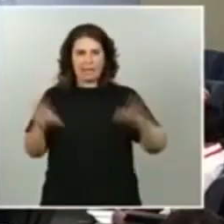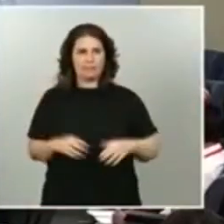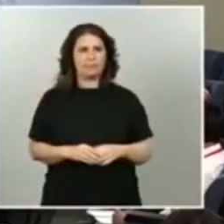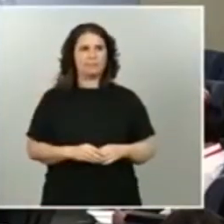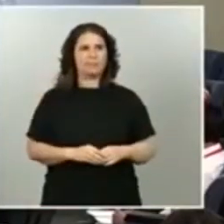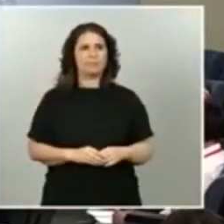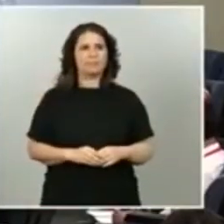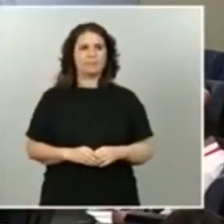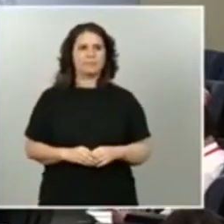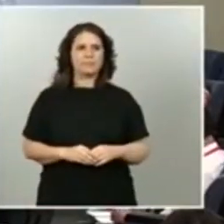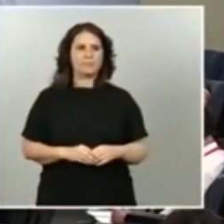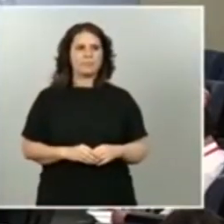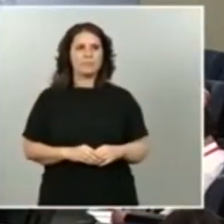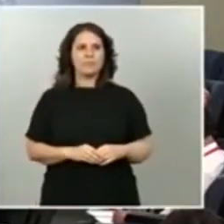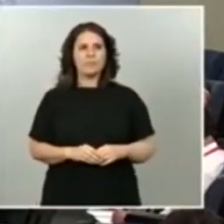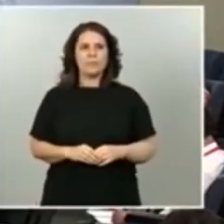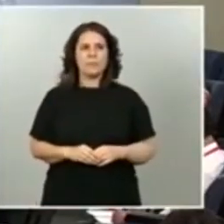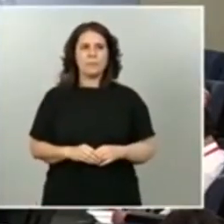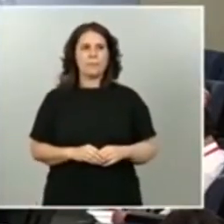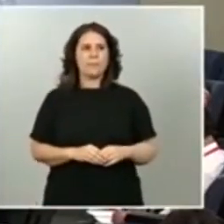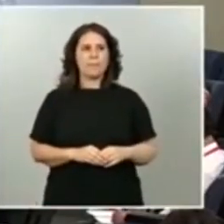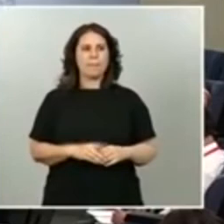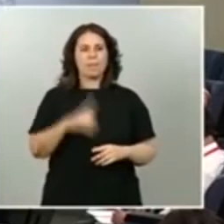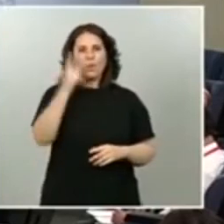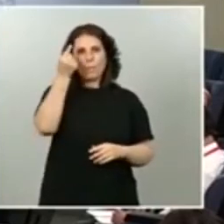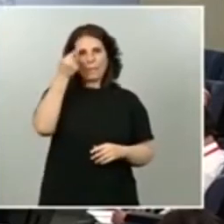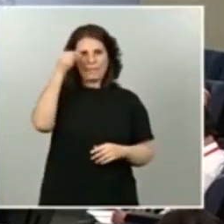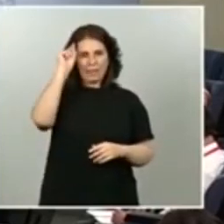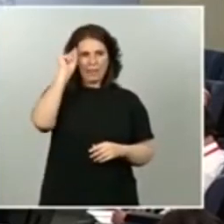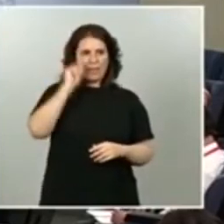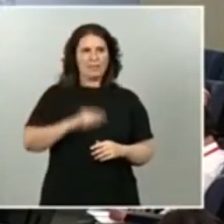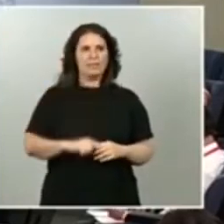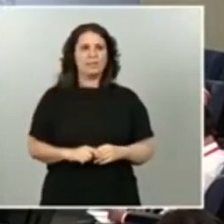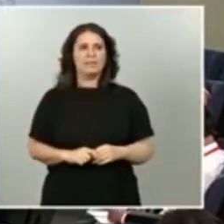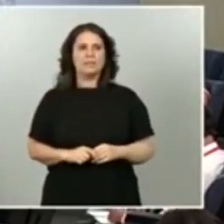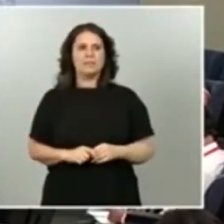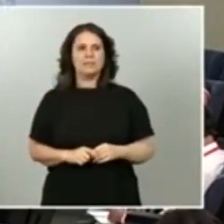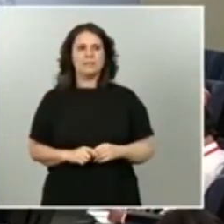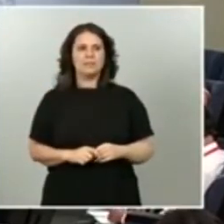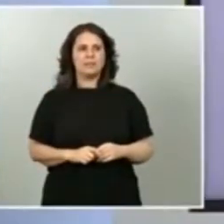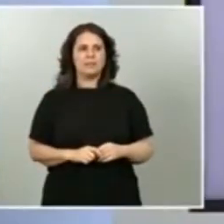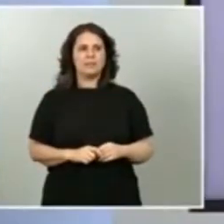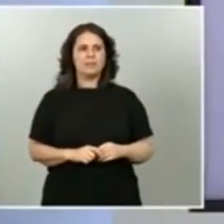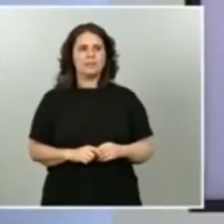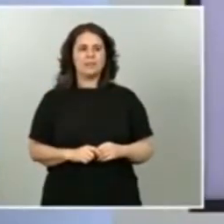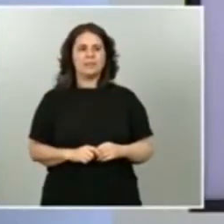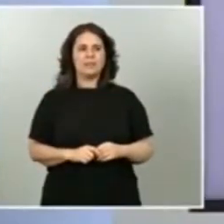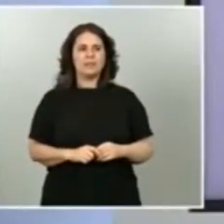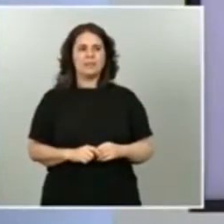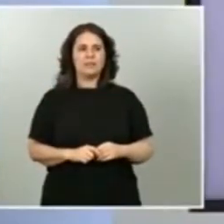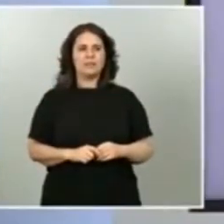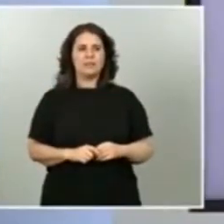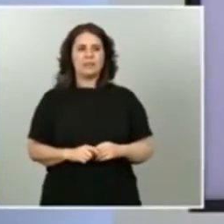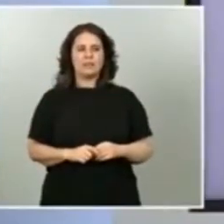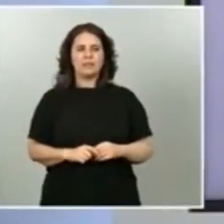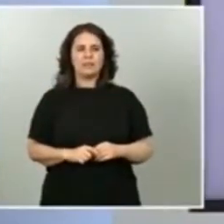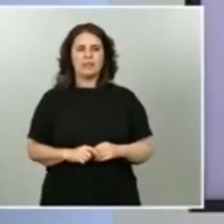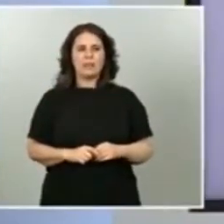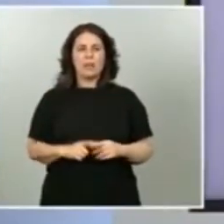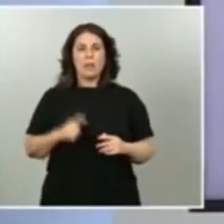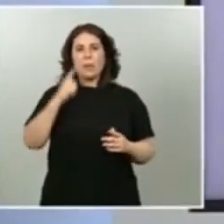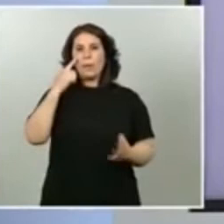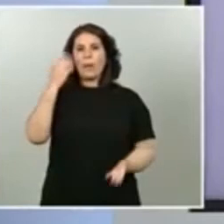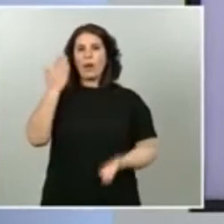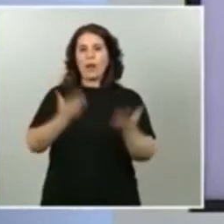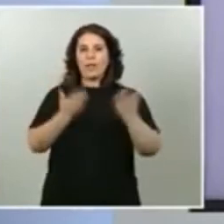Me permite una cuestión solo un matiz porque la valoración no ha tenido éxito creo que es